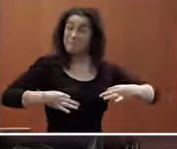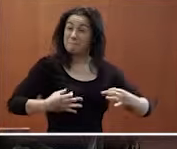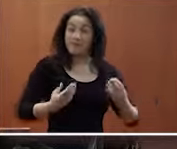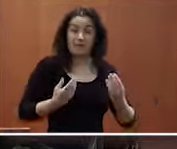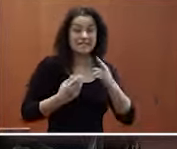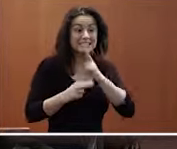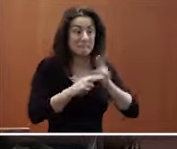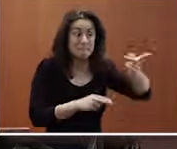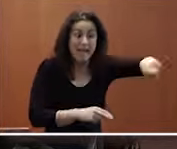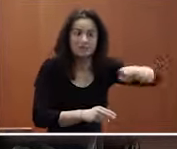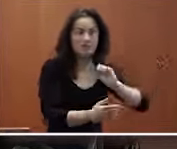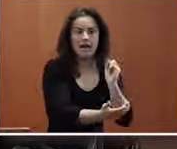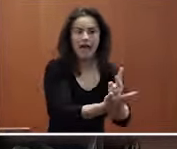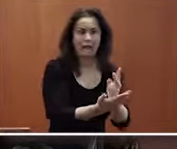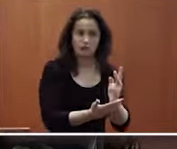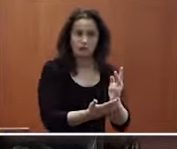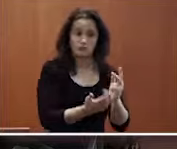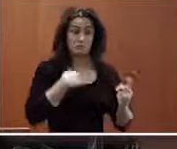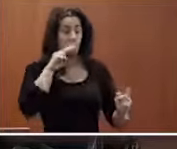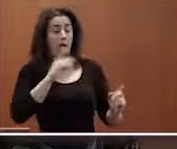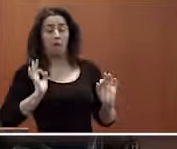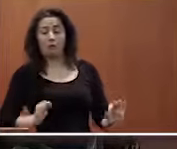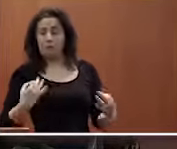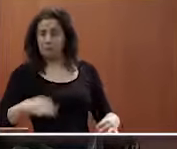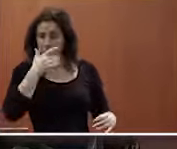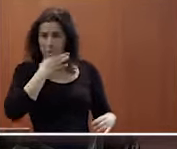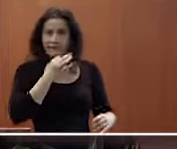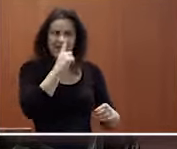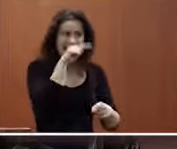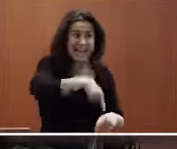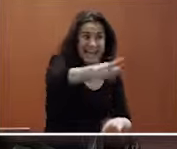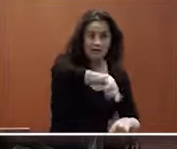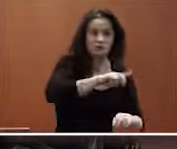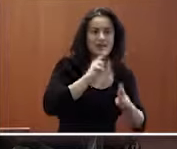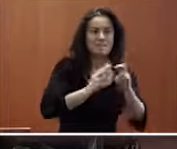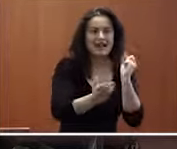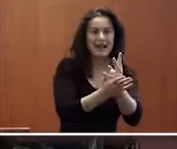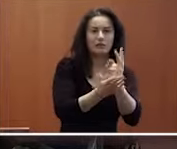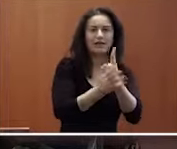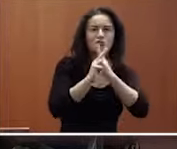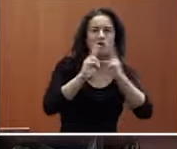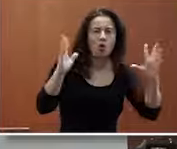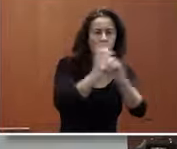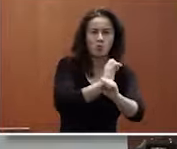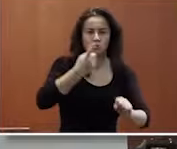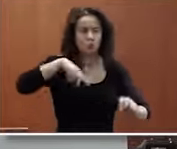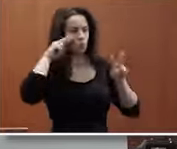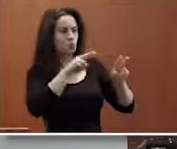suponen un reto suponen un reto más además del que el resto de la gente ve este es un reto muy oculto que tienen que hacer